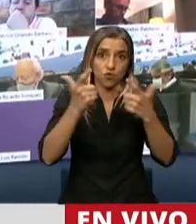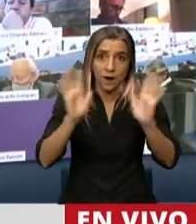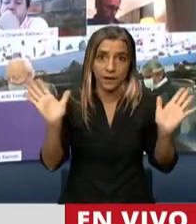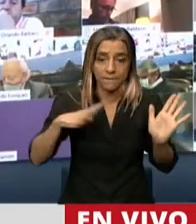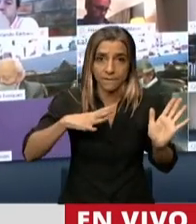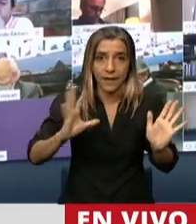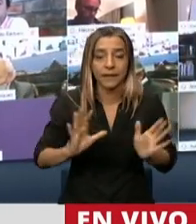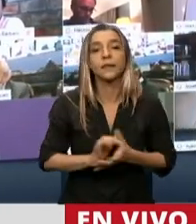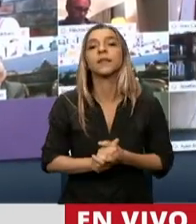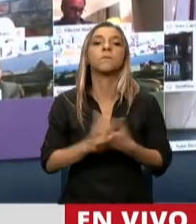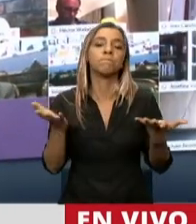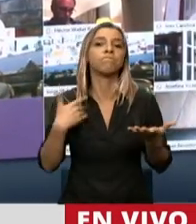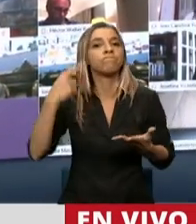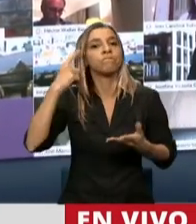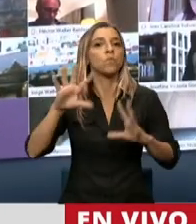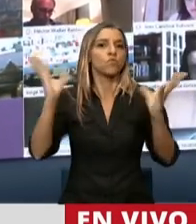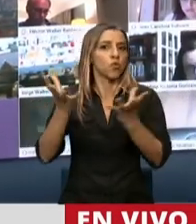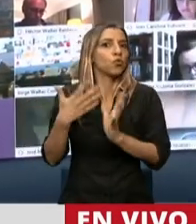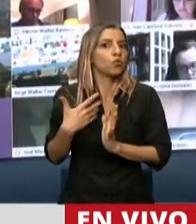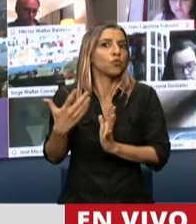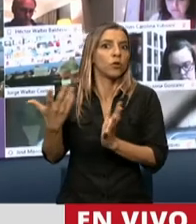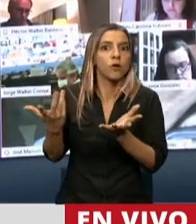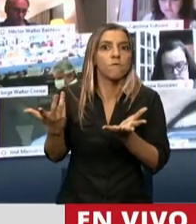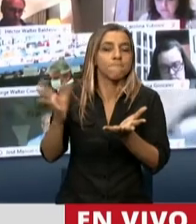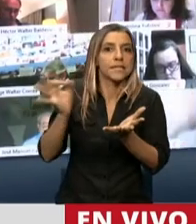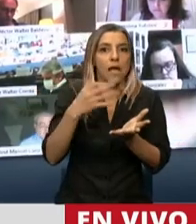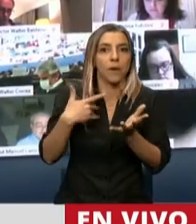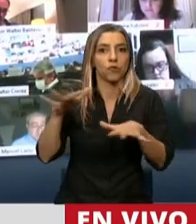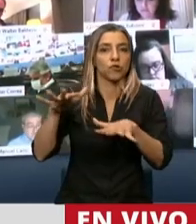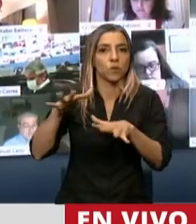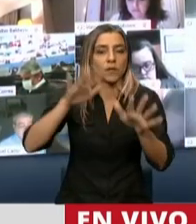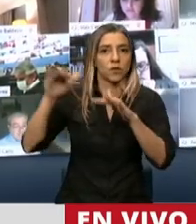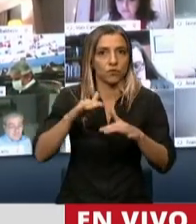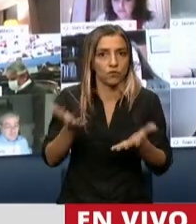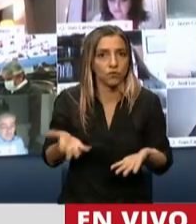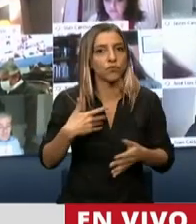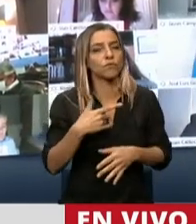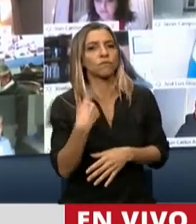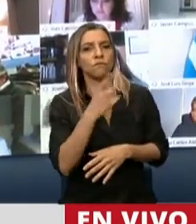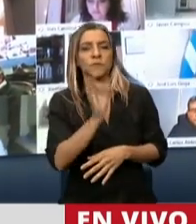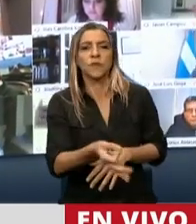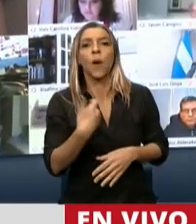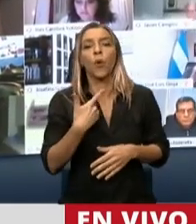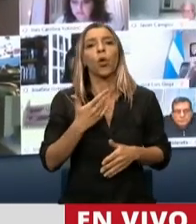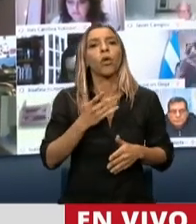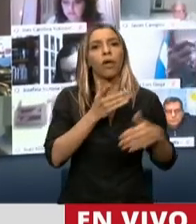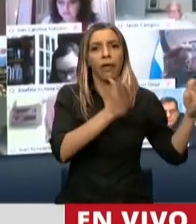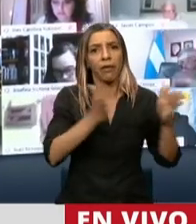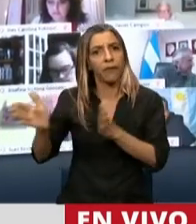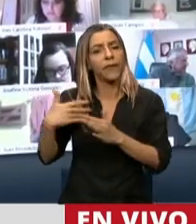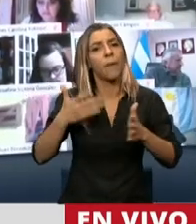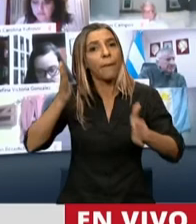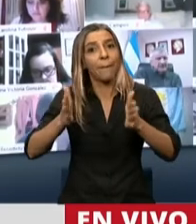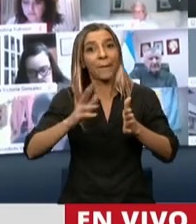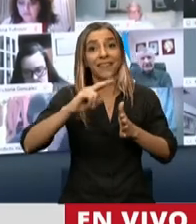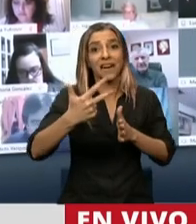que el mundo, y esto es una cosa que creo que es importante, imaginemos que de aquellas vacunas que están en fase 3, todas